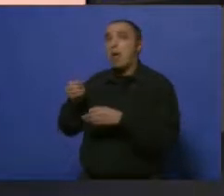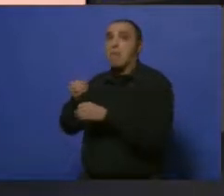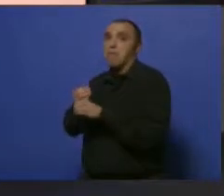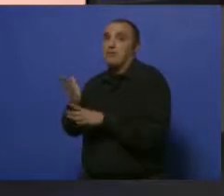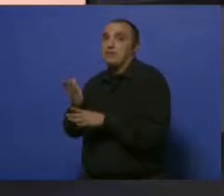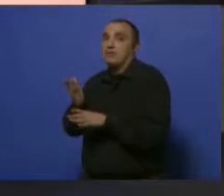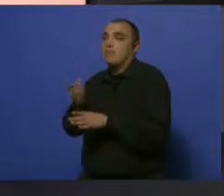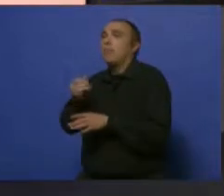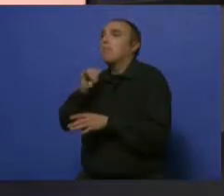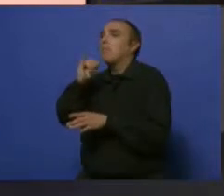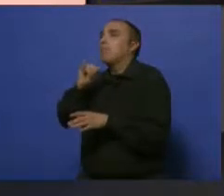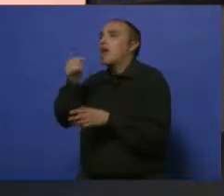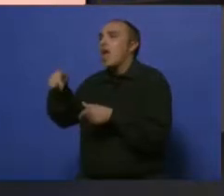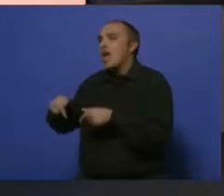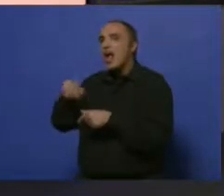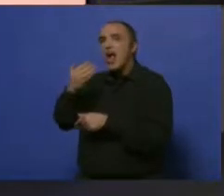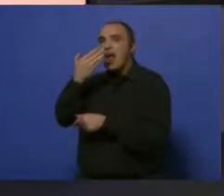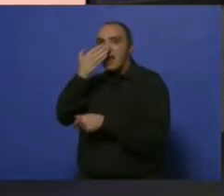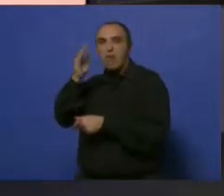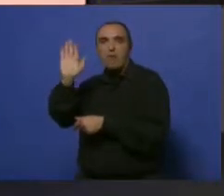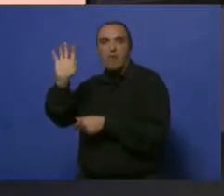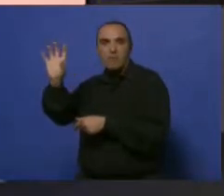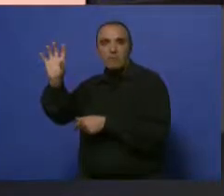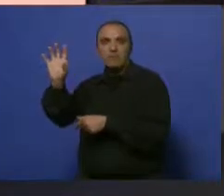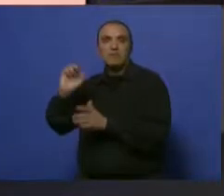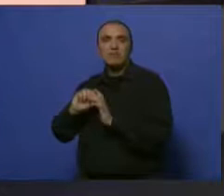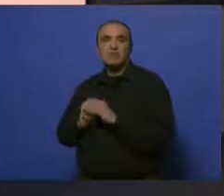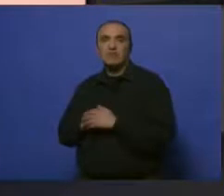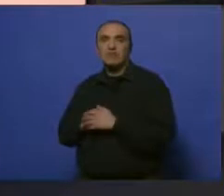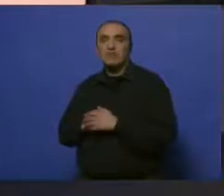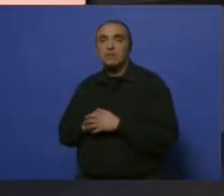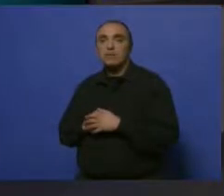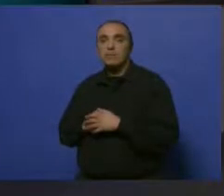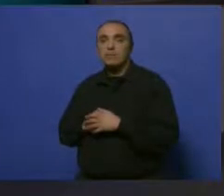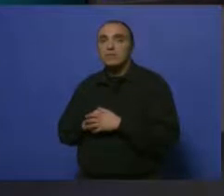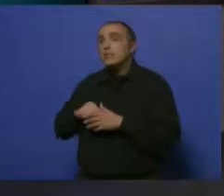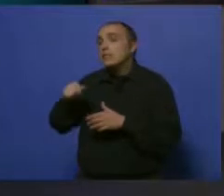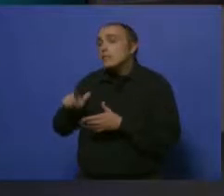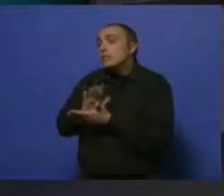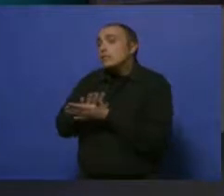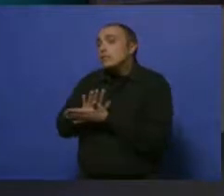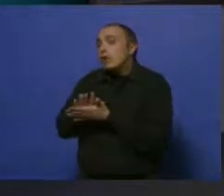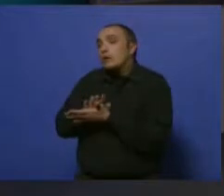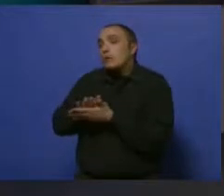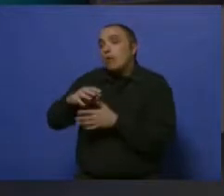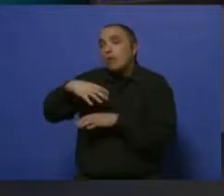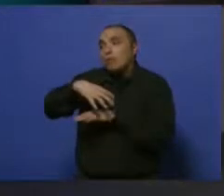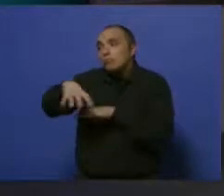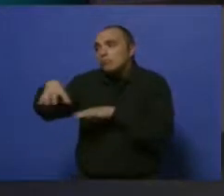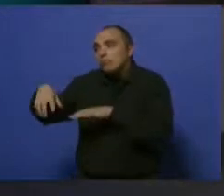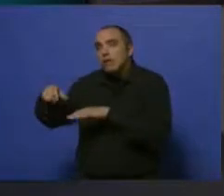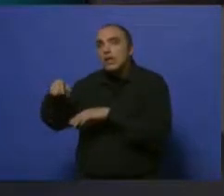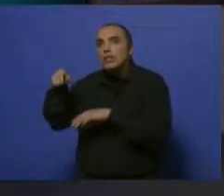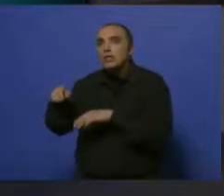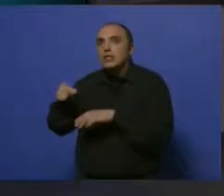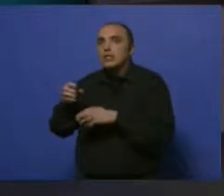y usted trata en consultorio, y me imagino que lo que debe estar pasando, porque están pasando en todos lados, es que cierta psicosis que